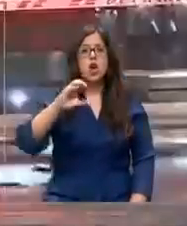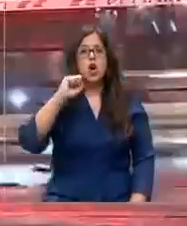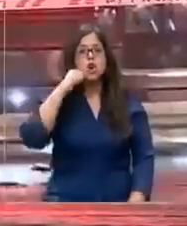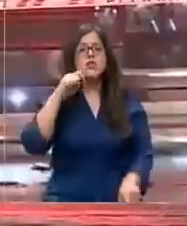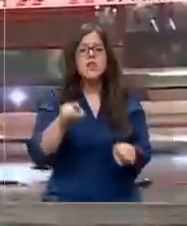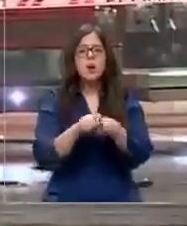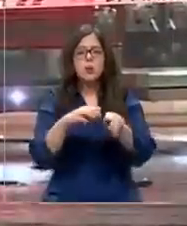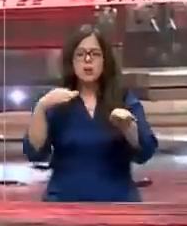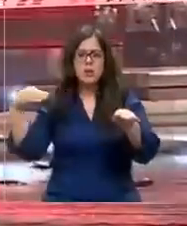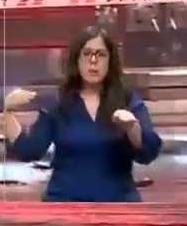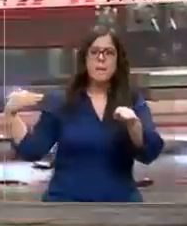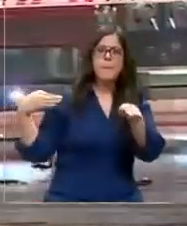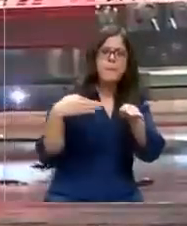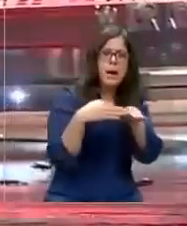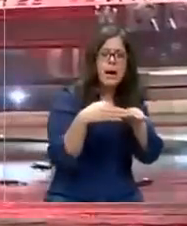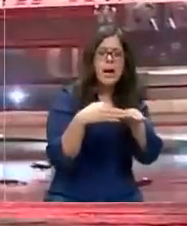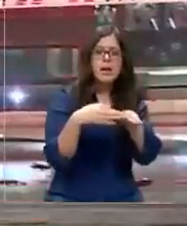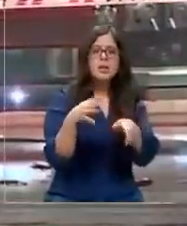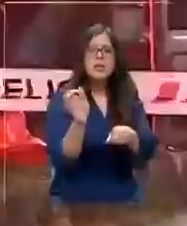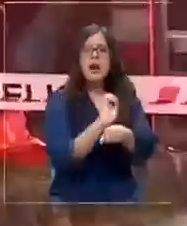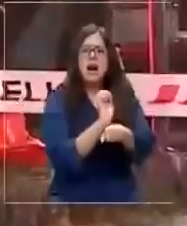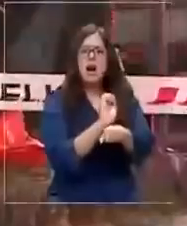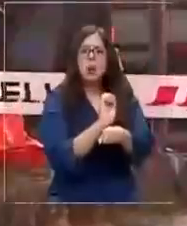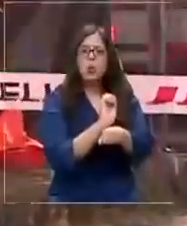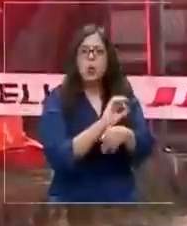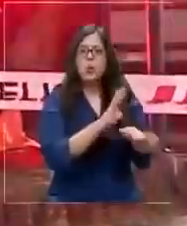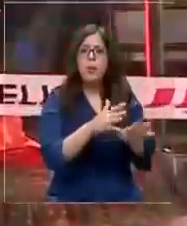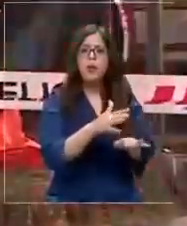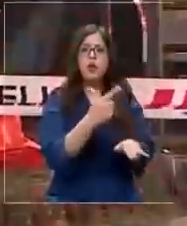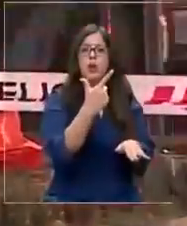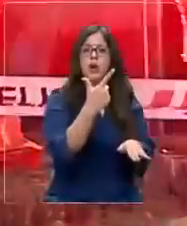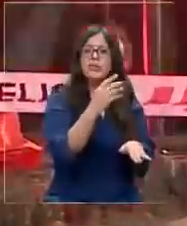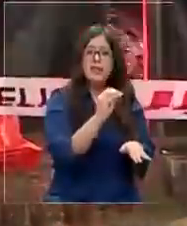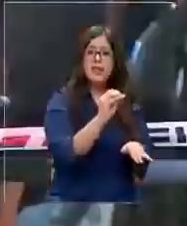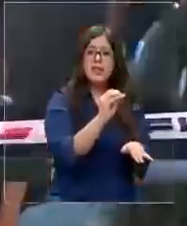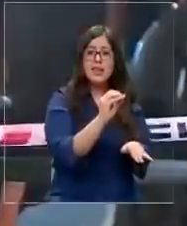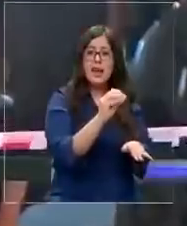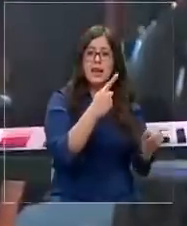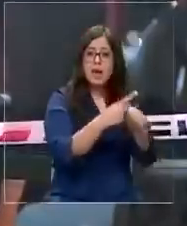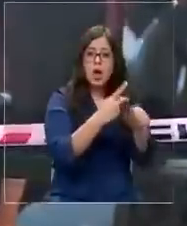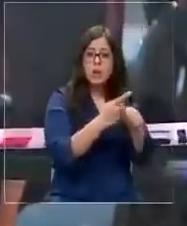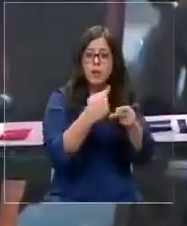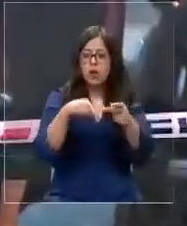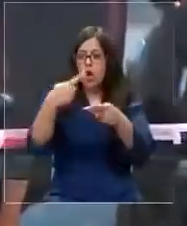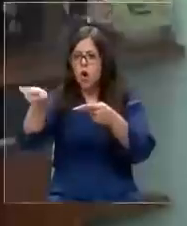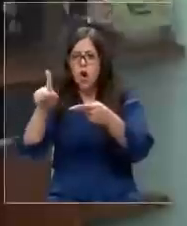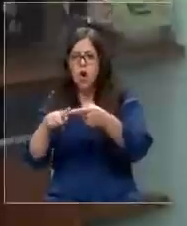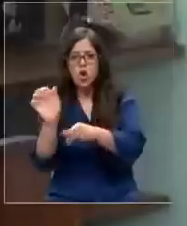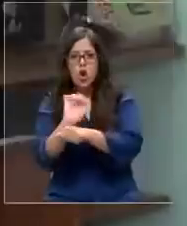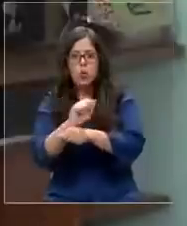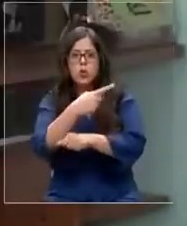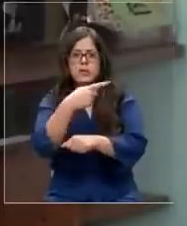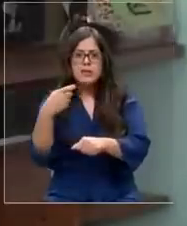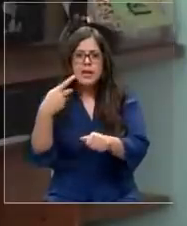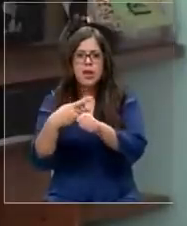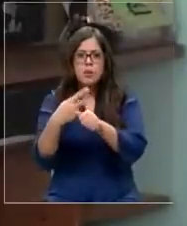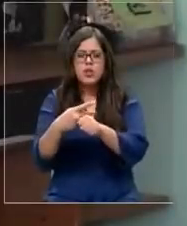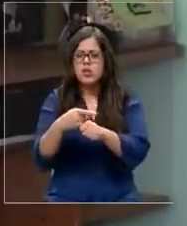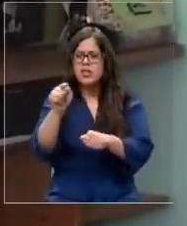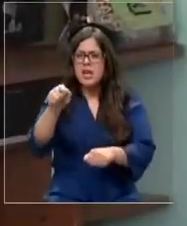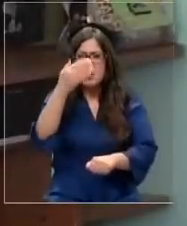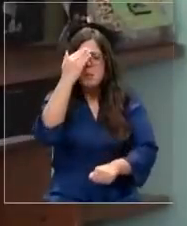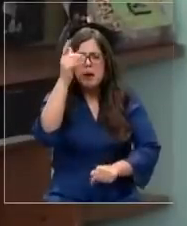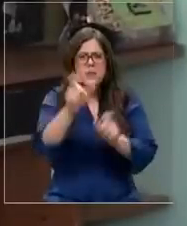de alto impacto, hubo un vehículo aproximadamente a 60 y el otro a 100 y más. Desgraciado es que no